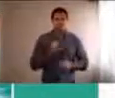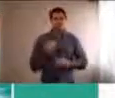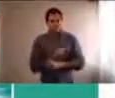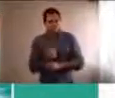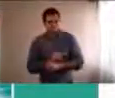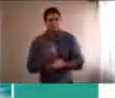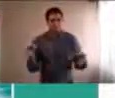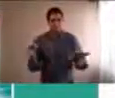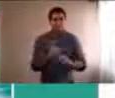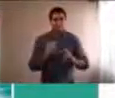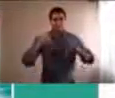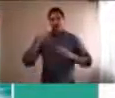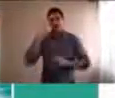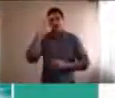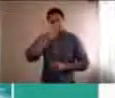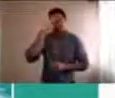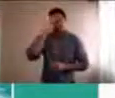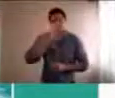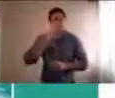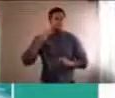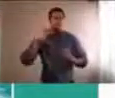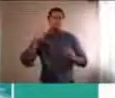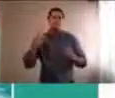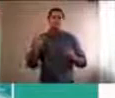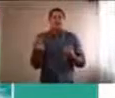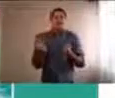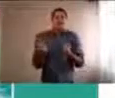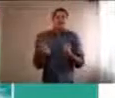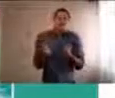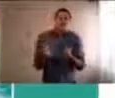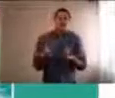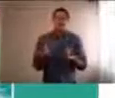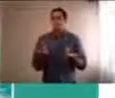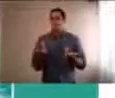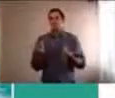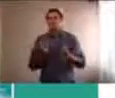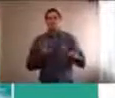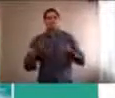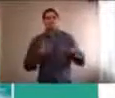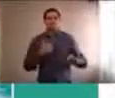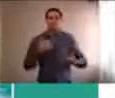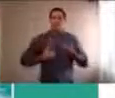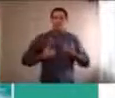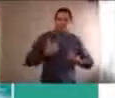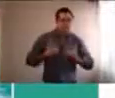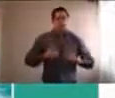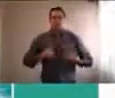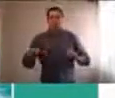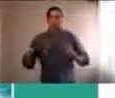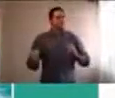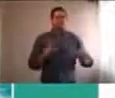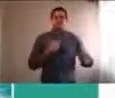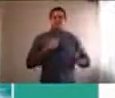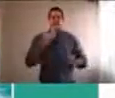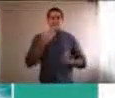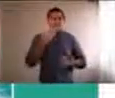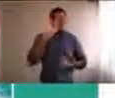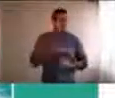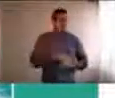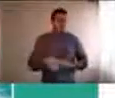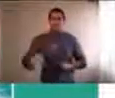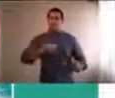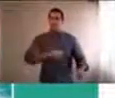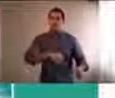desde cuestiones prácticas, económicas, todo lo que se nos moviliza, esta frustración, la ansiedad con la escolaridad de los chicos, el miedo